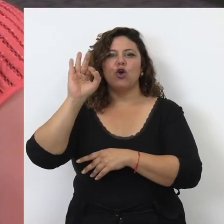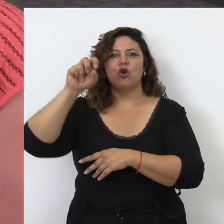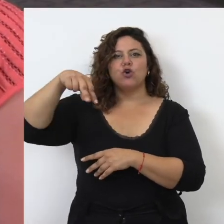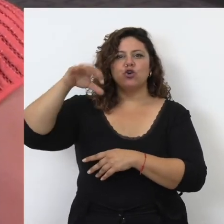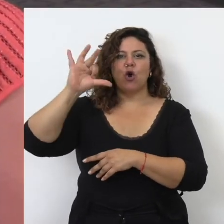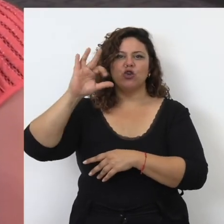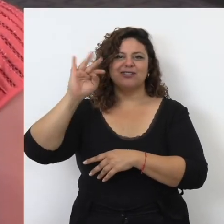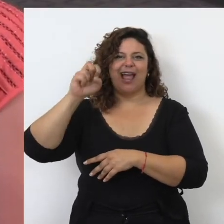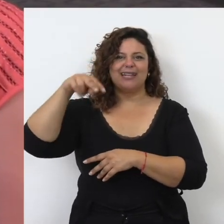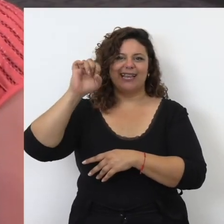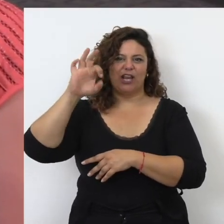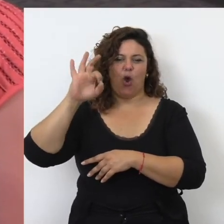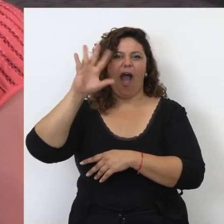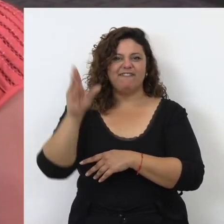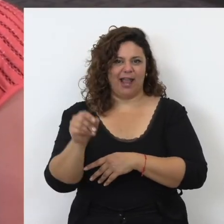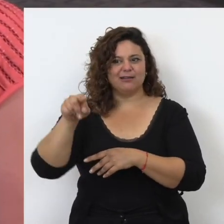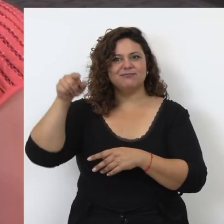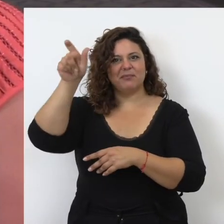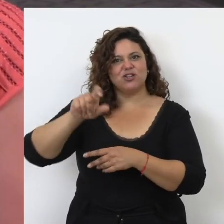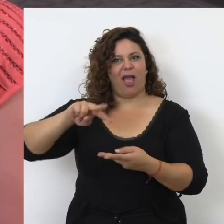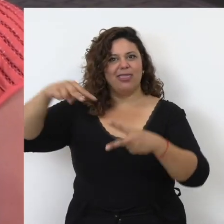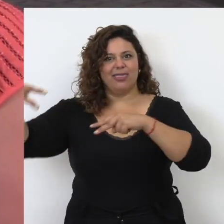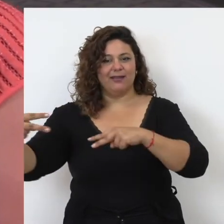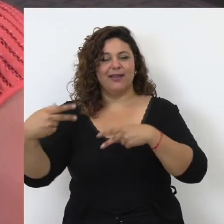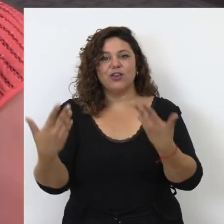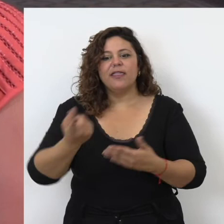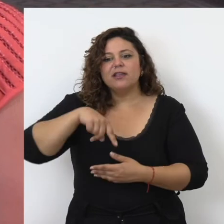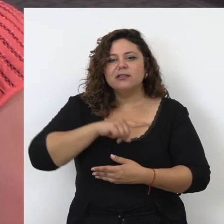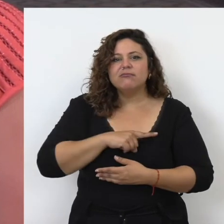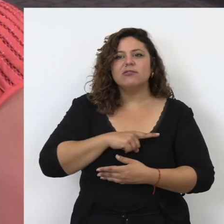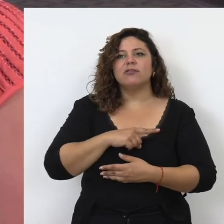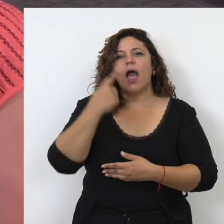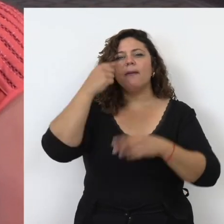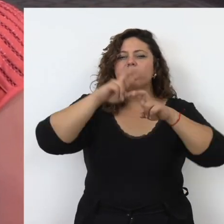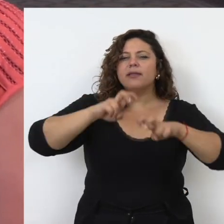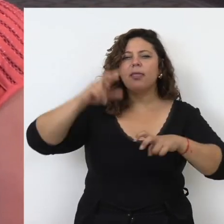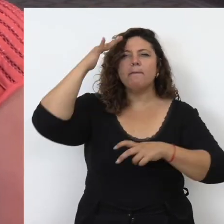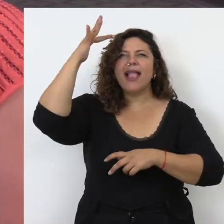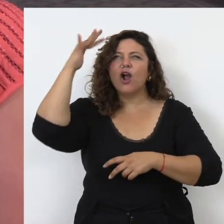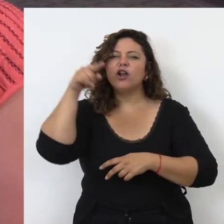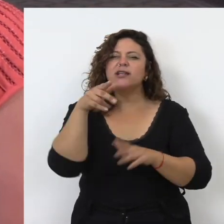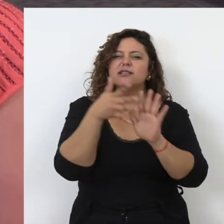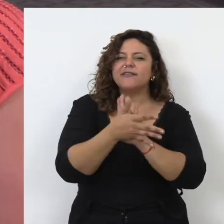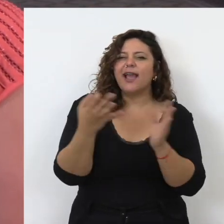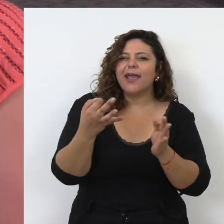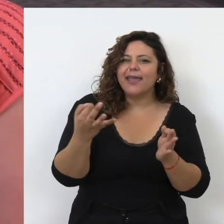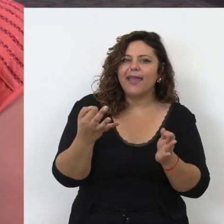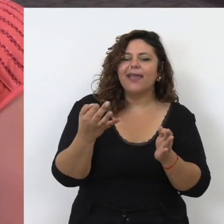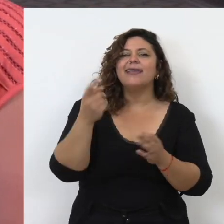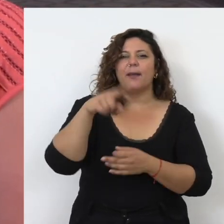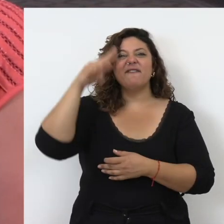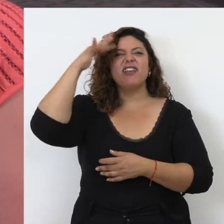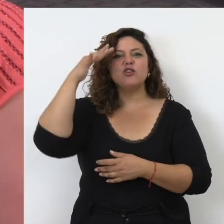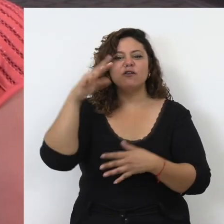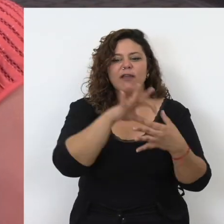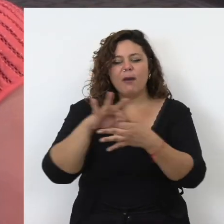mi papel en el proyecto es justamente desvelar las claves filosóficas de la melancolía y qué significa la filosofía